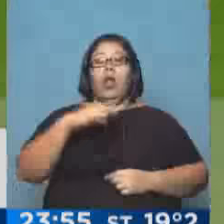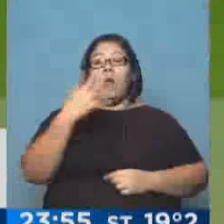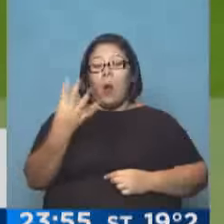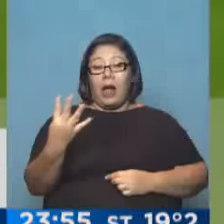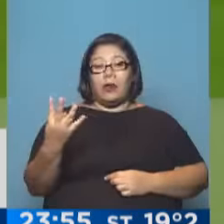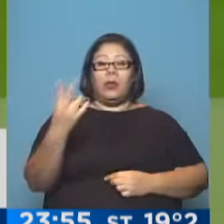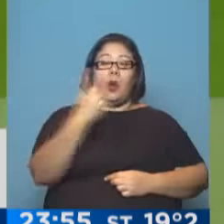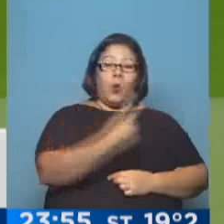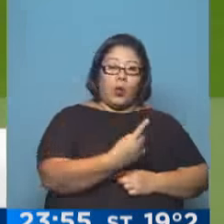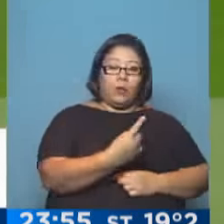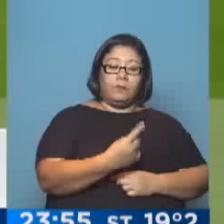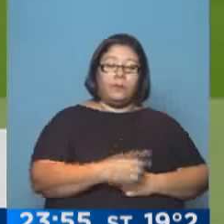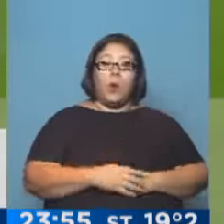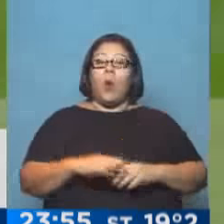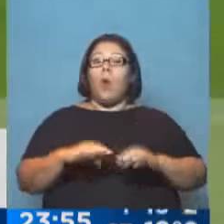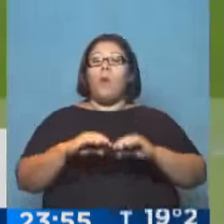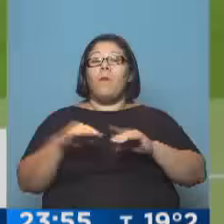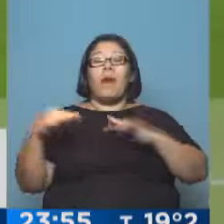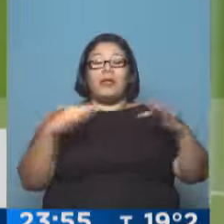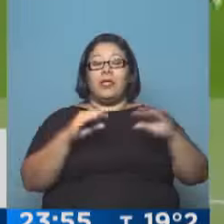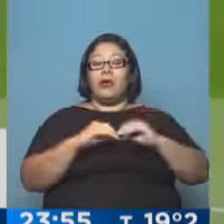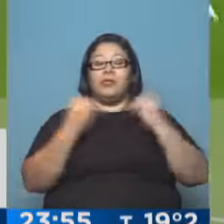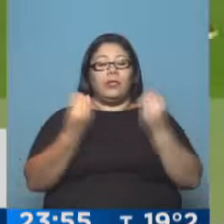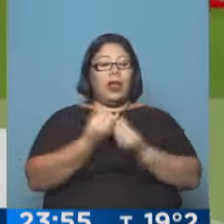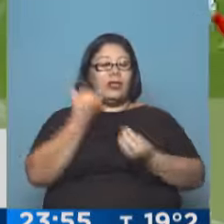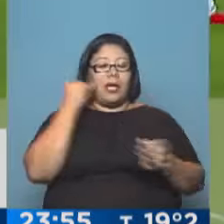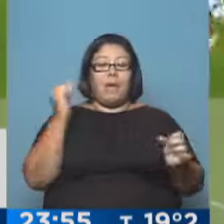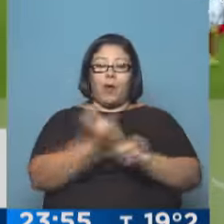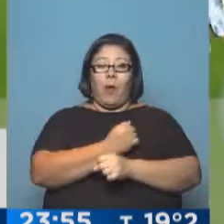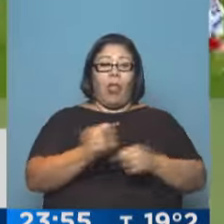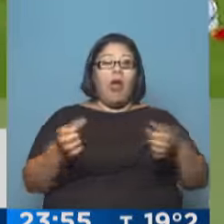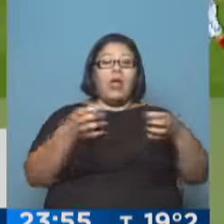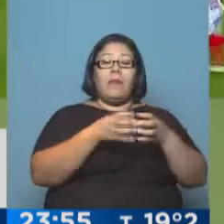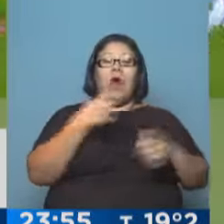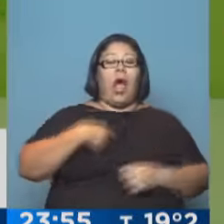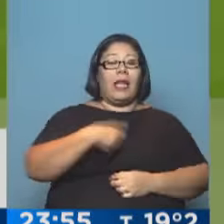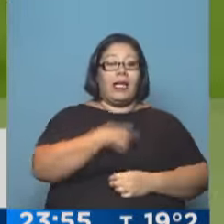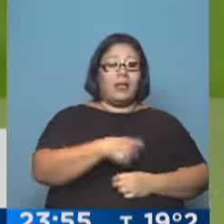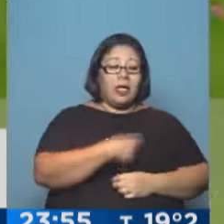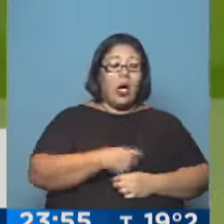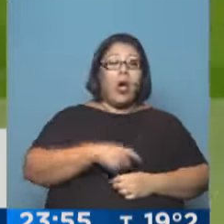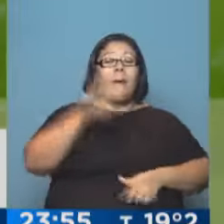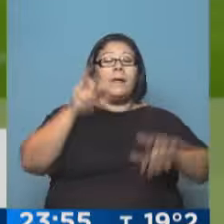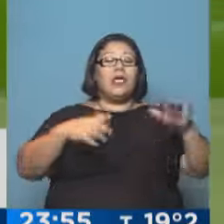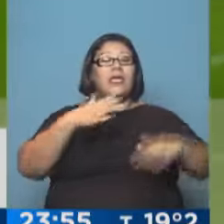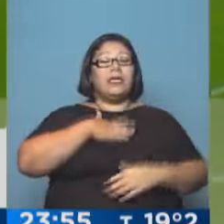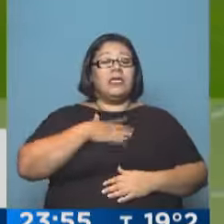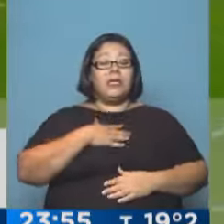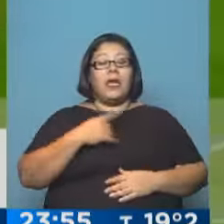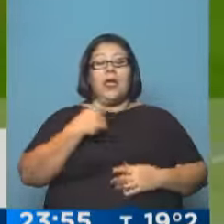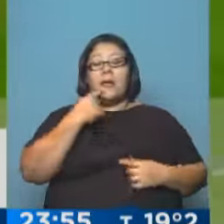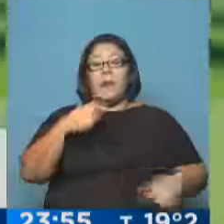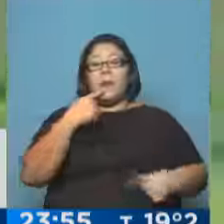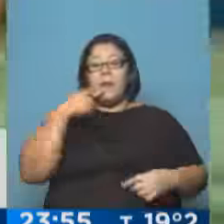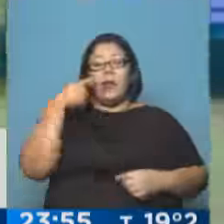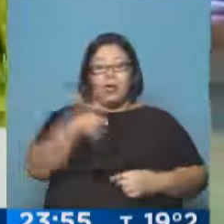totalmente definido. Nada podía hacer Argentino Juniors que se iba a ir del estadio silbado, muy silbado. De hecho, Argentinos viene